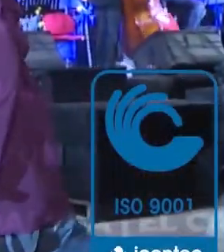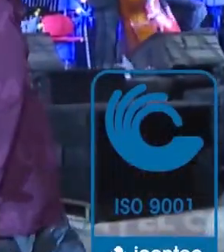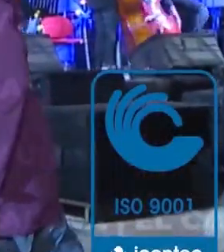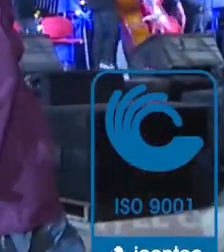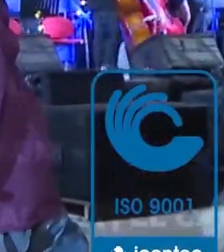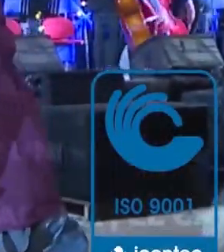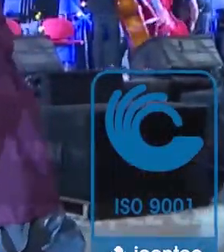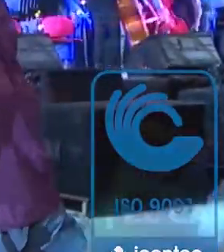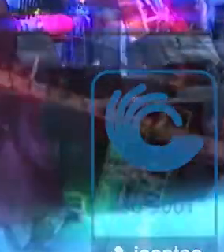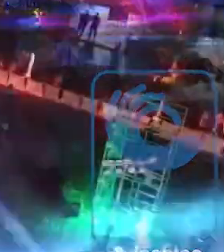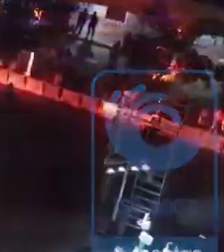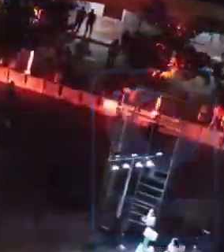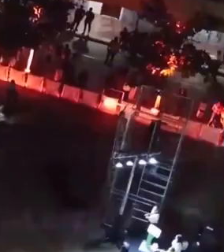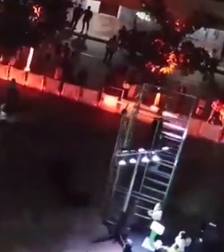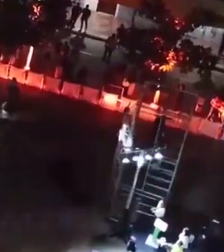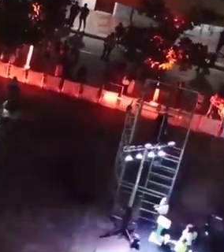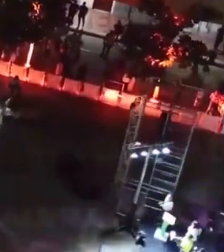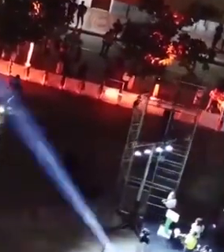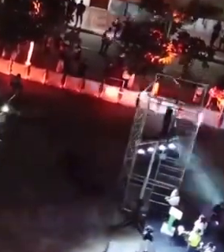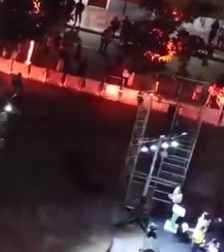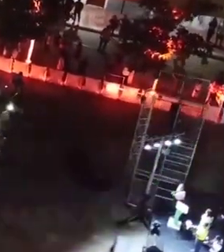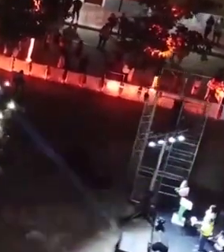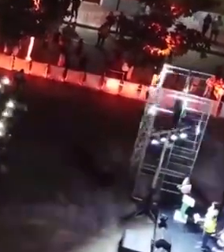incluyente e innovadora.